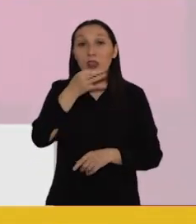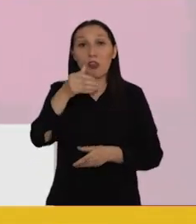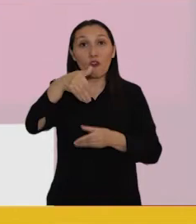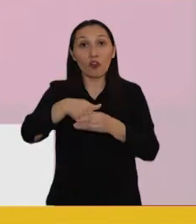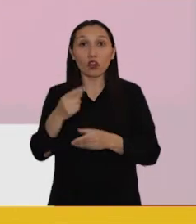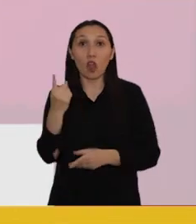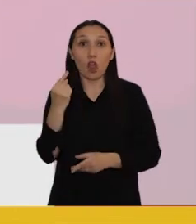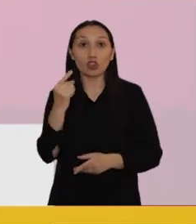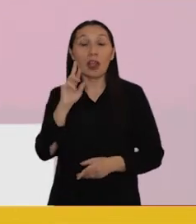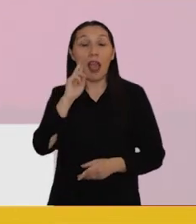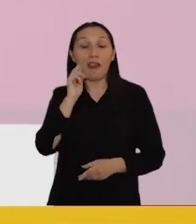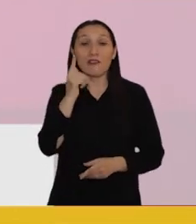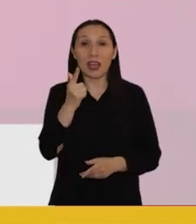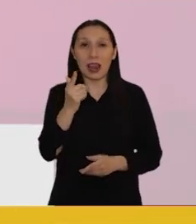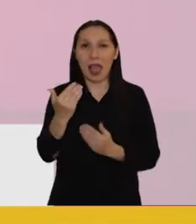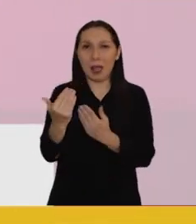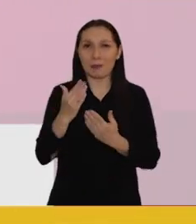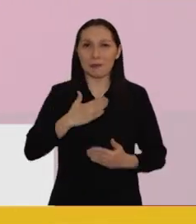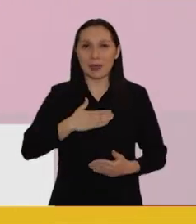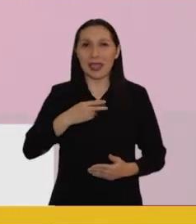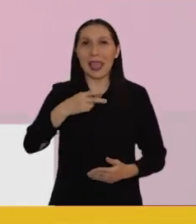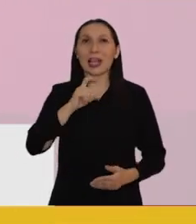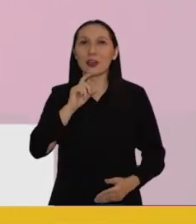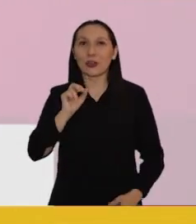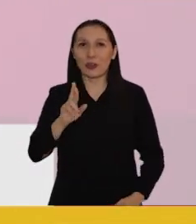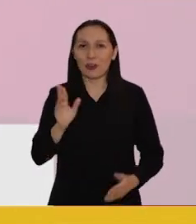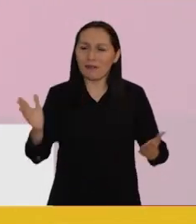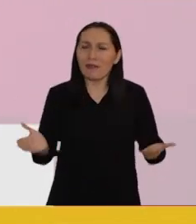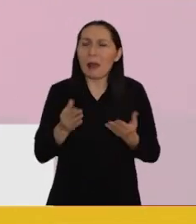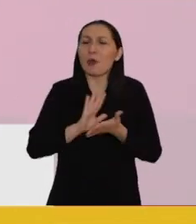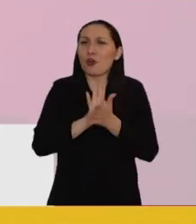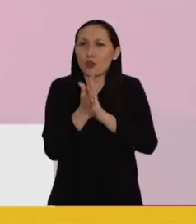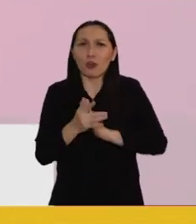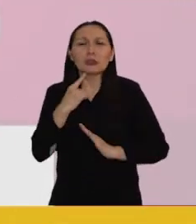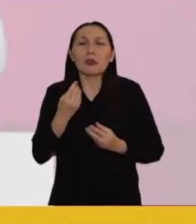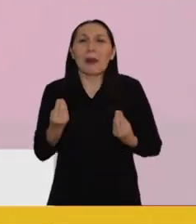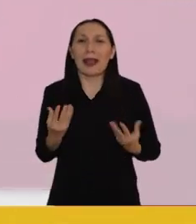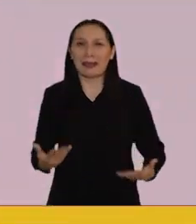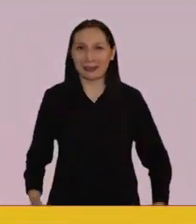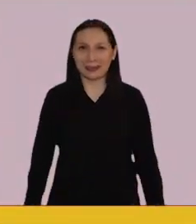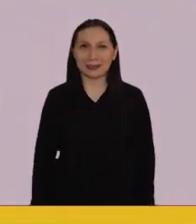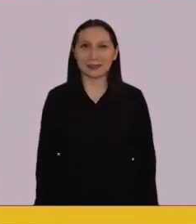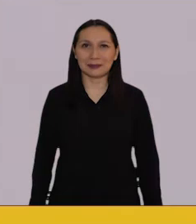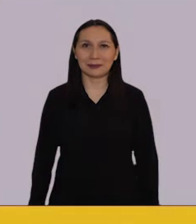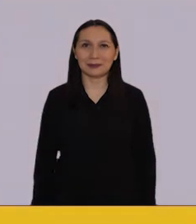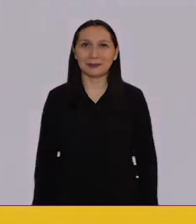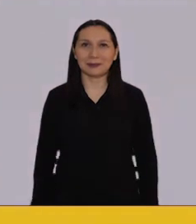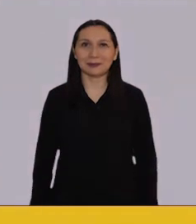Te digo, vota este 11 de abril por mí, Héctor Milla Bravo. Vamos con todo, si no, ¿pa' qué?